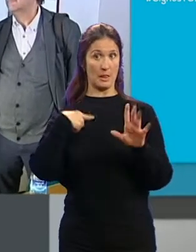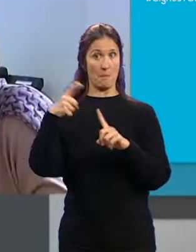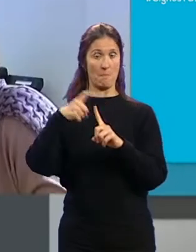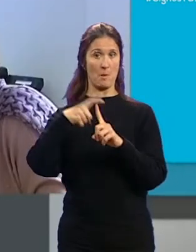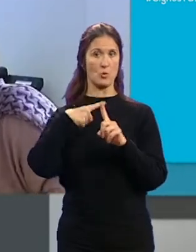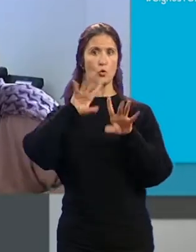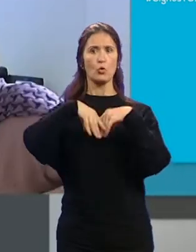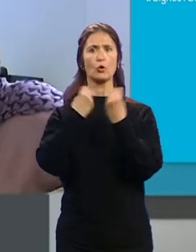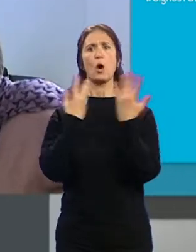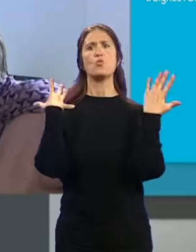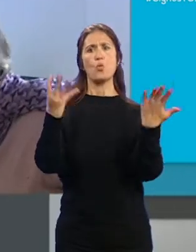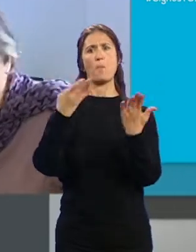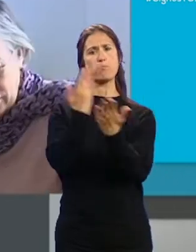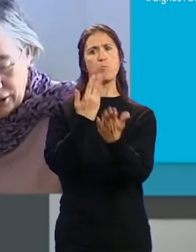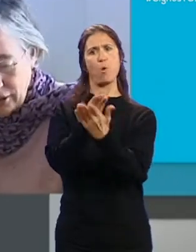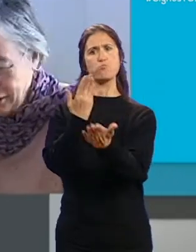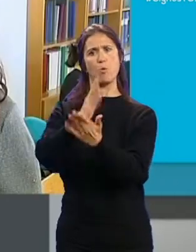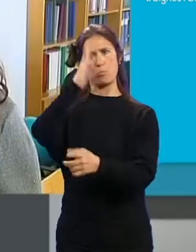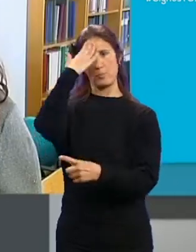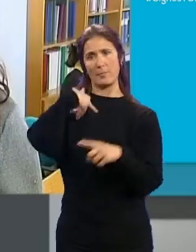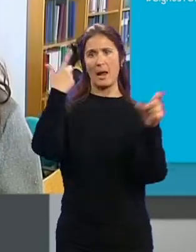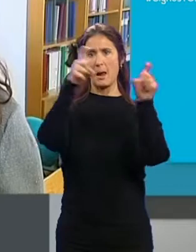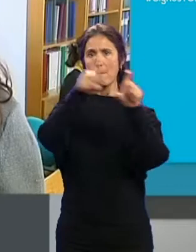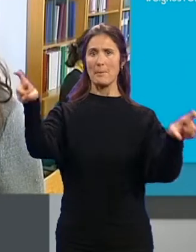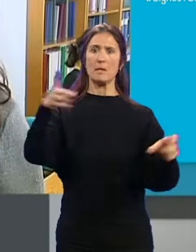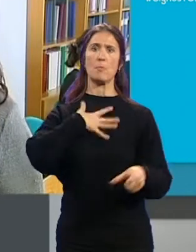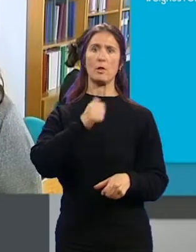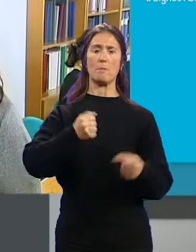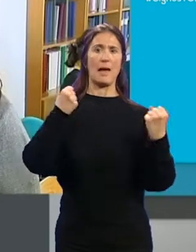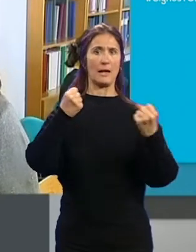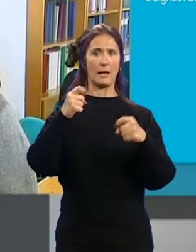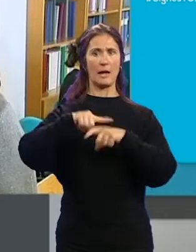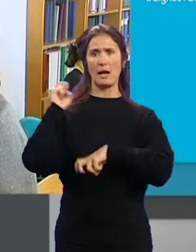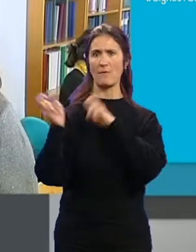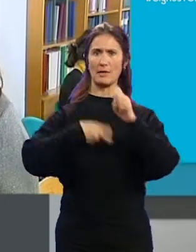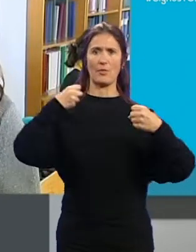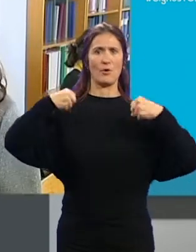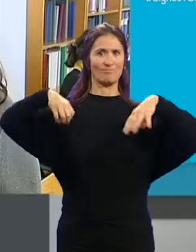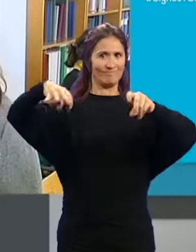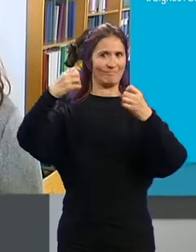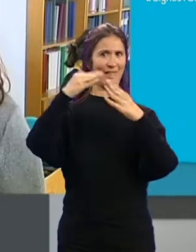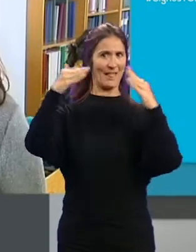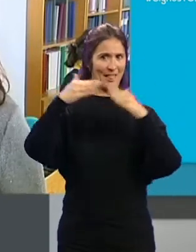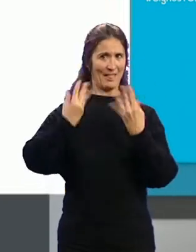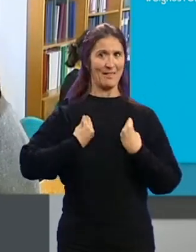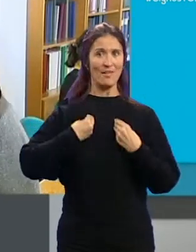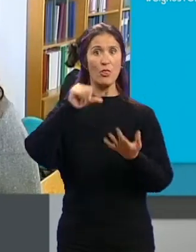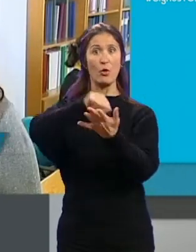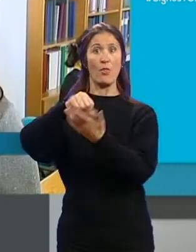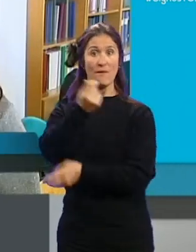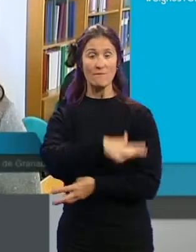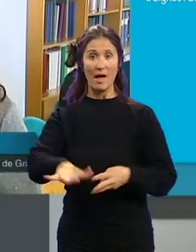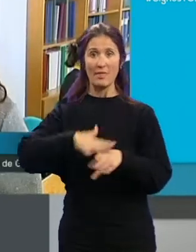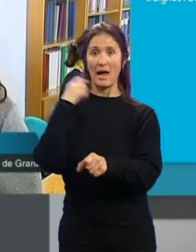basan en nueve propuestas principales. Una empresa municipal de energía... ...rehabilitación energética de edificios... ...ciudad de la infancia...